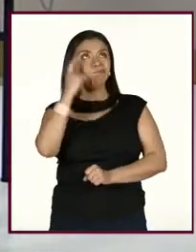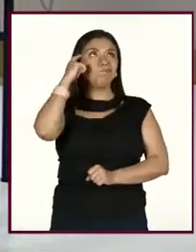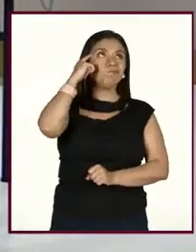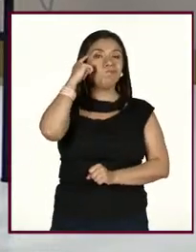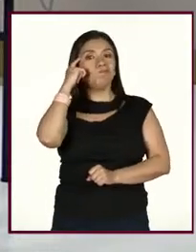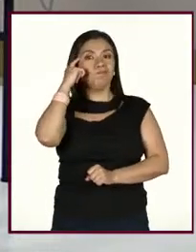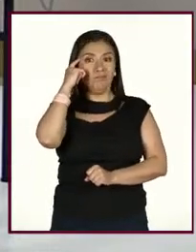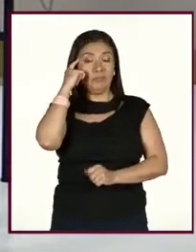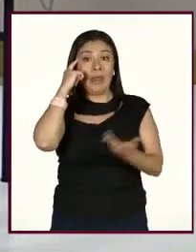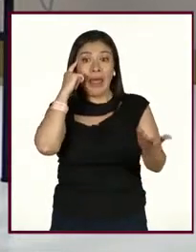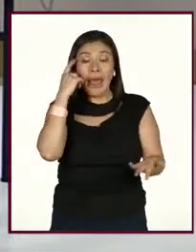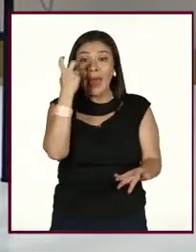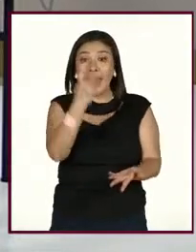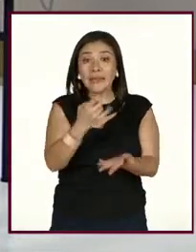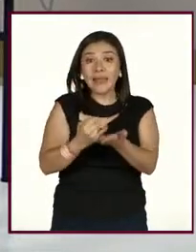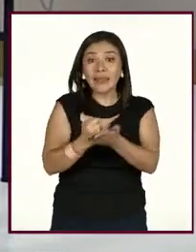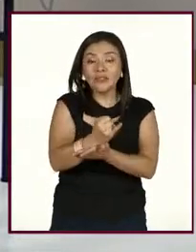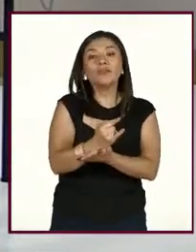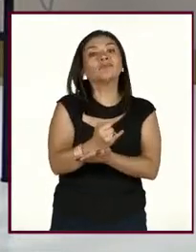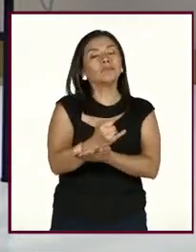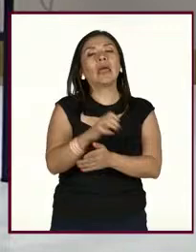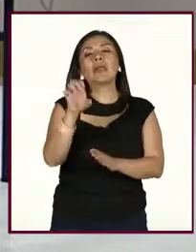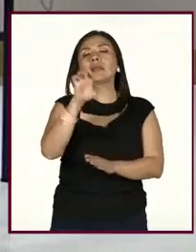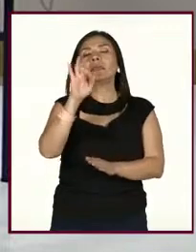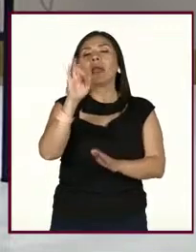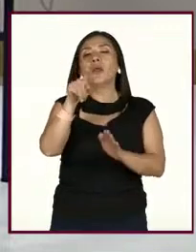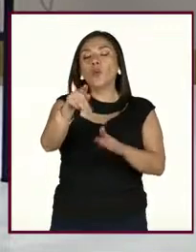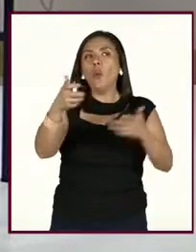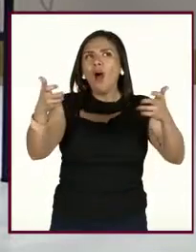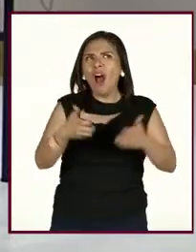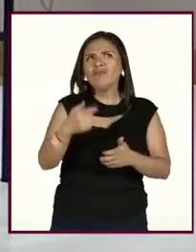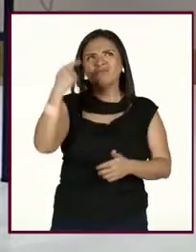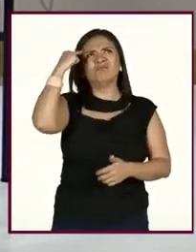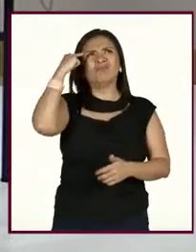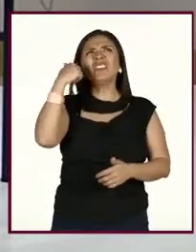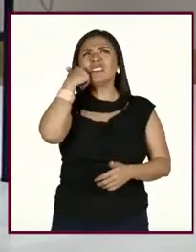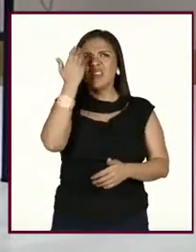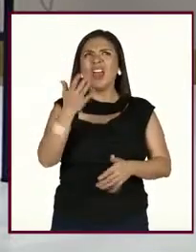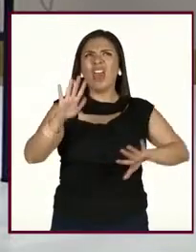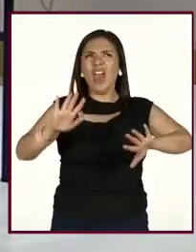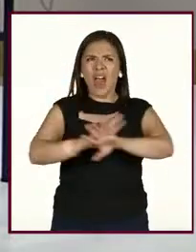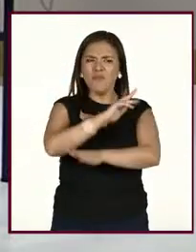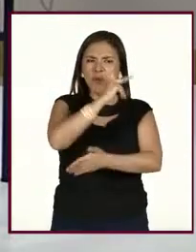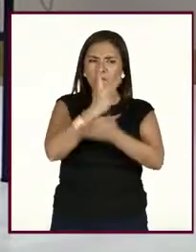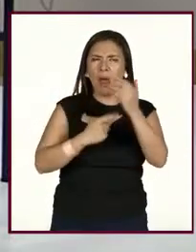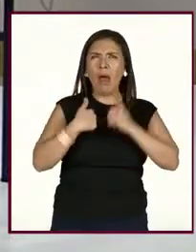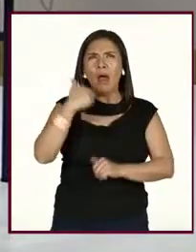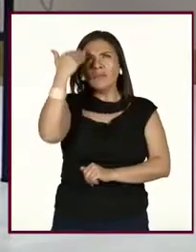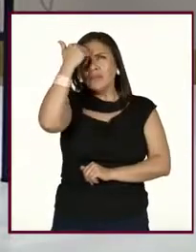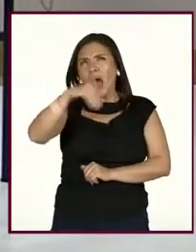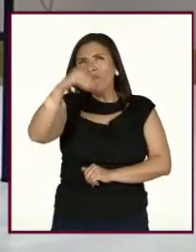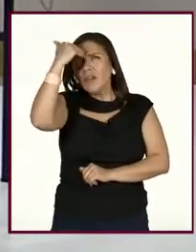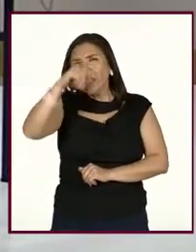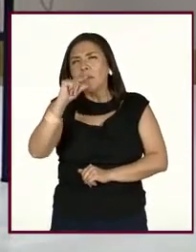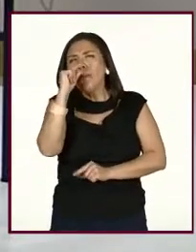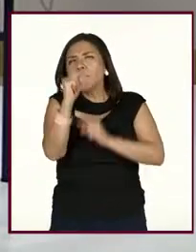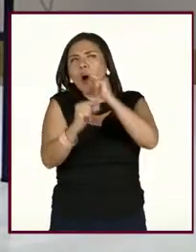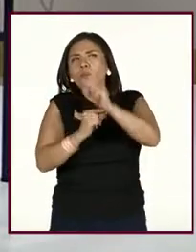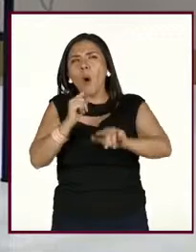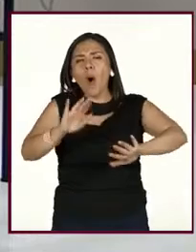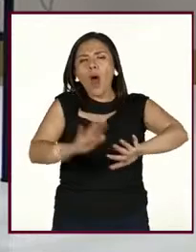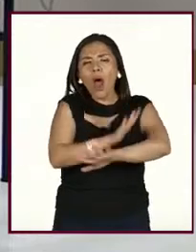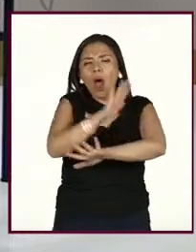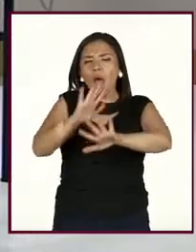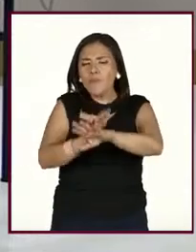Y la decisión, digo, finalmente, si vamos a hacer un plan y hacemos conciencia de los pequeños cambios